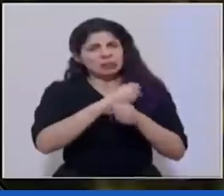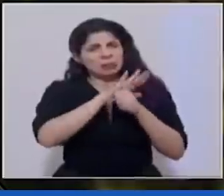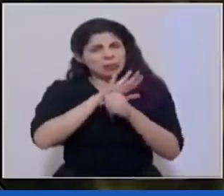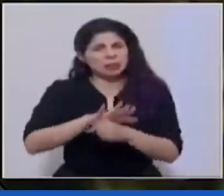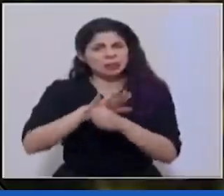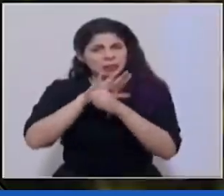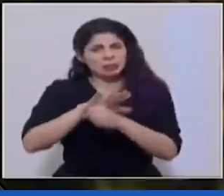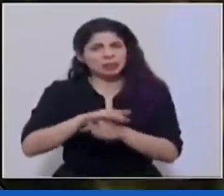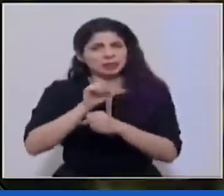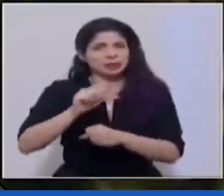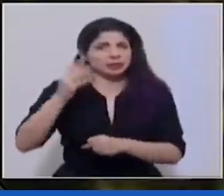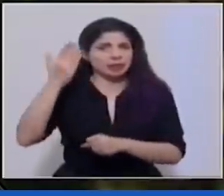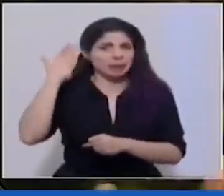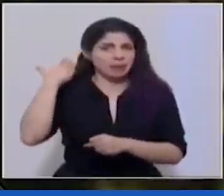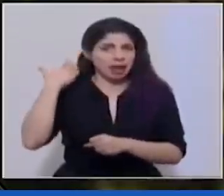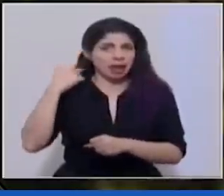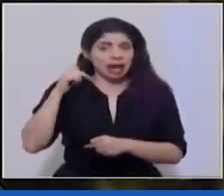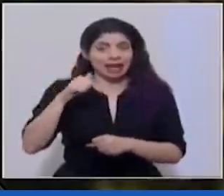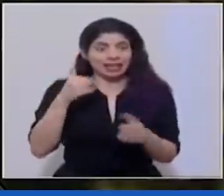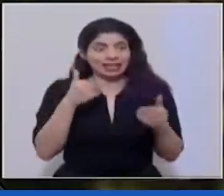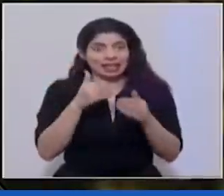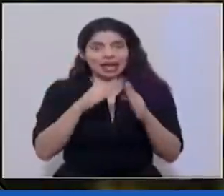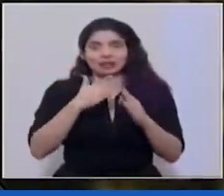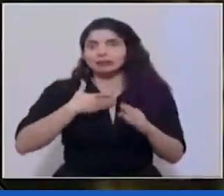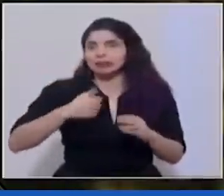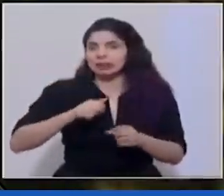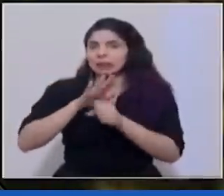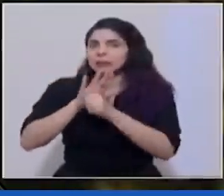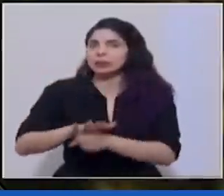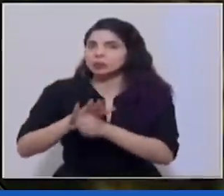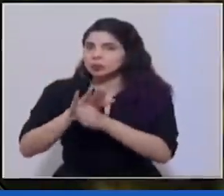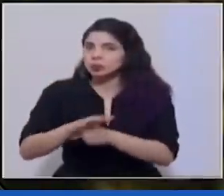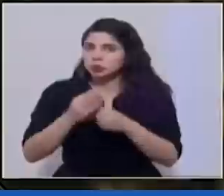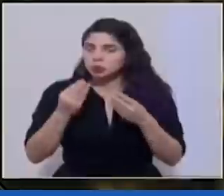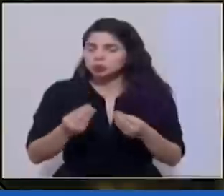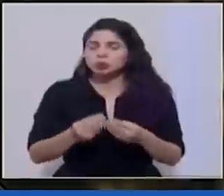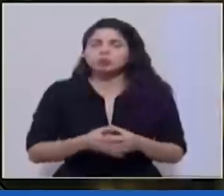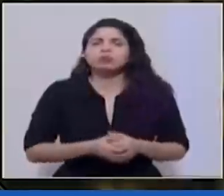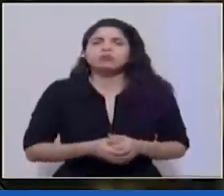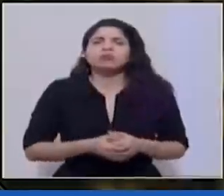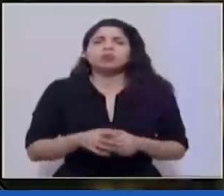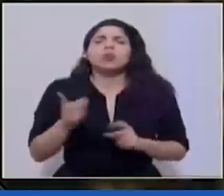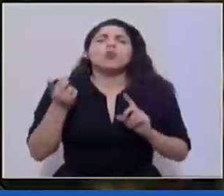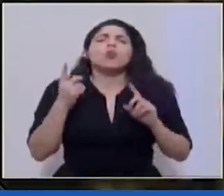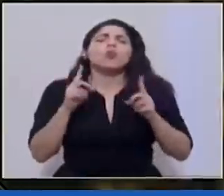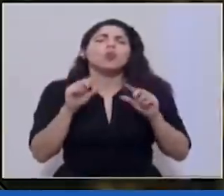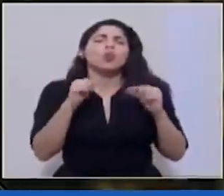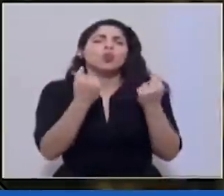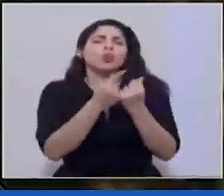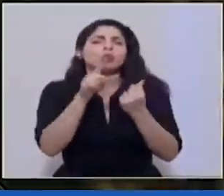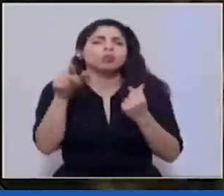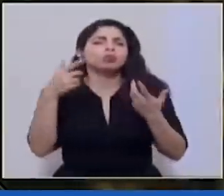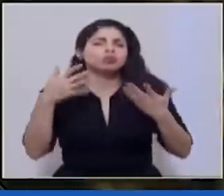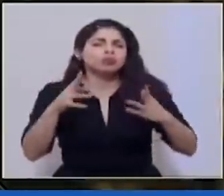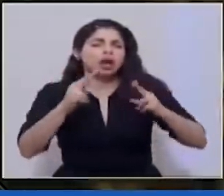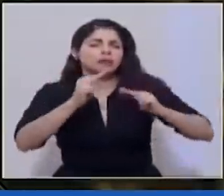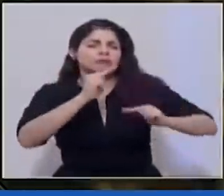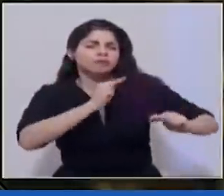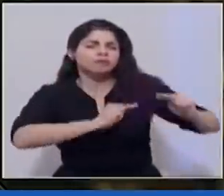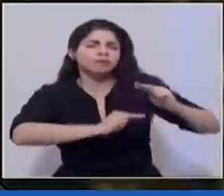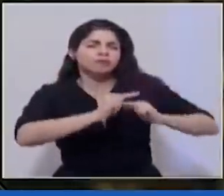semanas y aquí en las cercanías de casa presidencial con qué sectores negociaron ustedes y